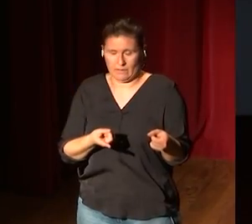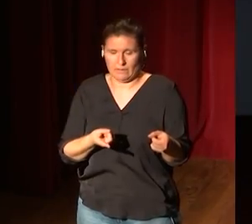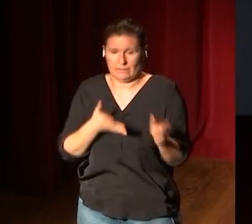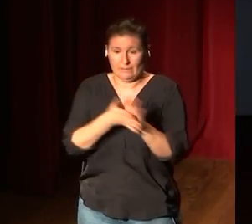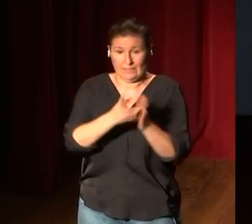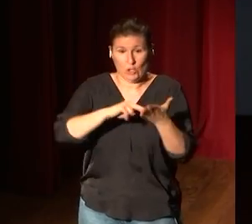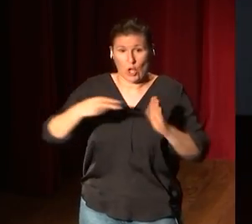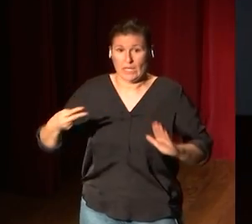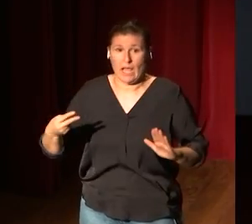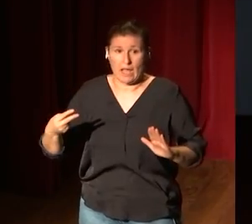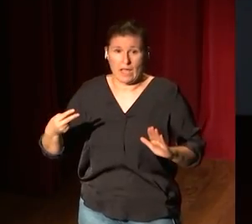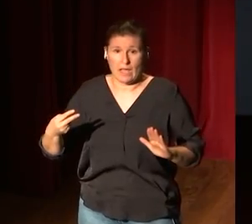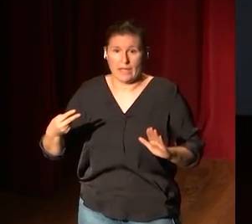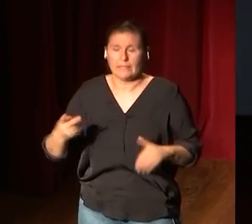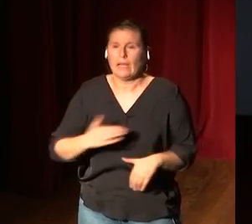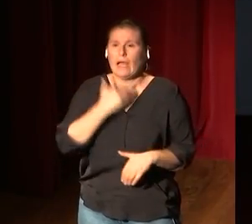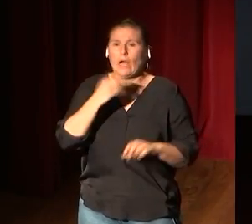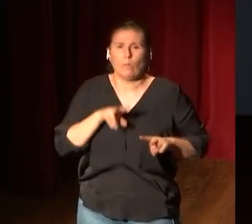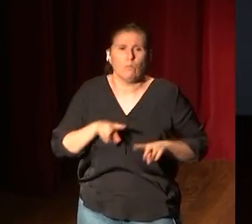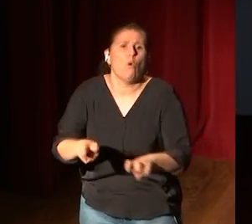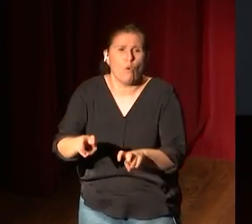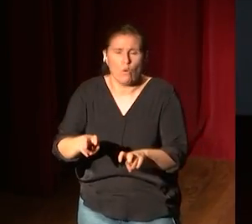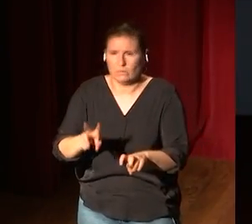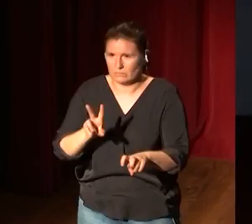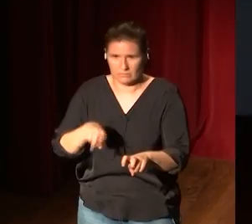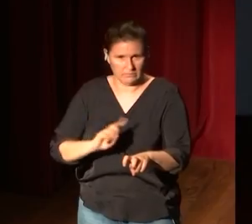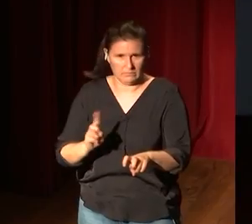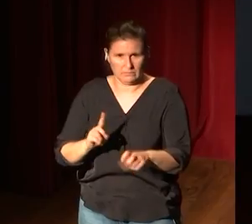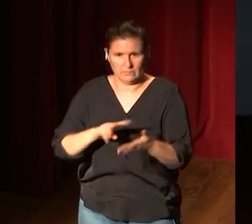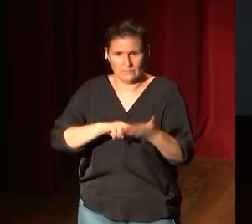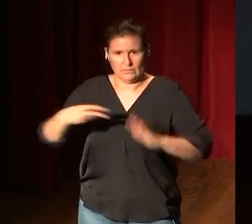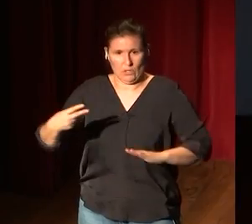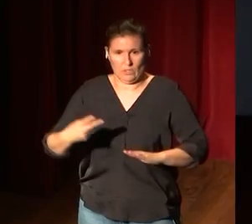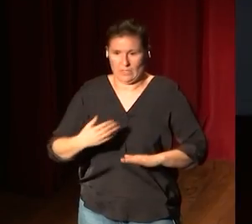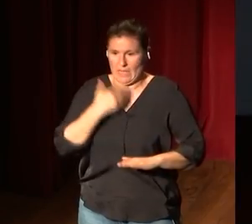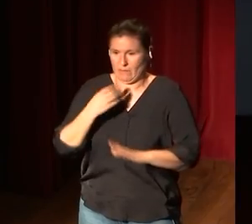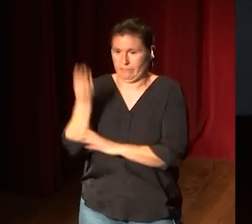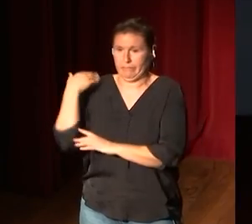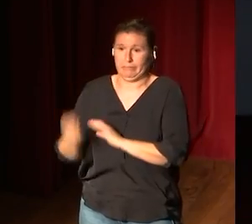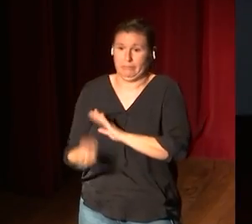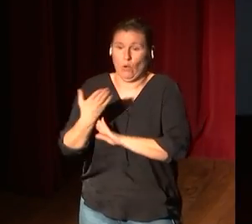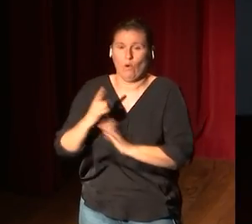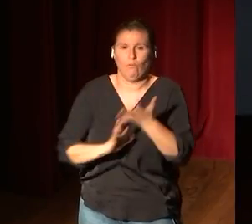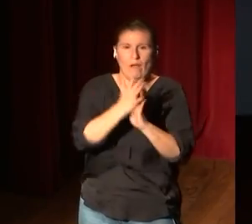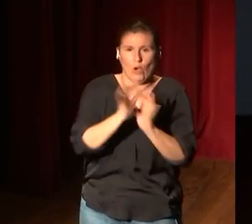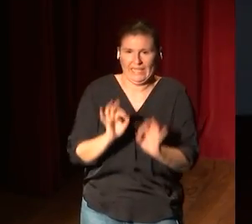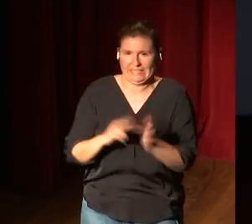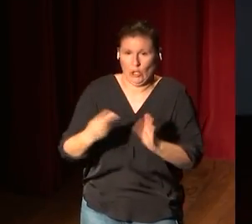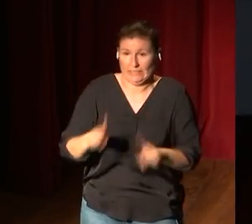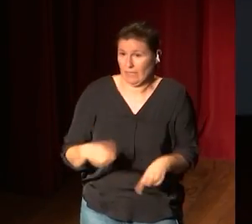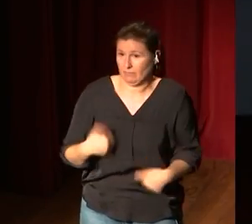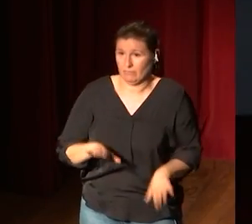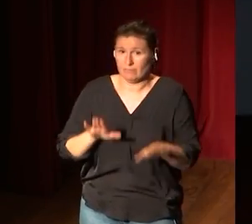la tecnología no es algo nuevo. Tecnología es algo desde que se inventó el fuego. Vale, muy bien. Pero la tecnología